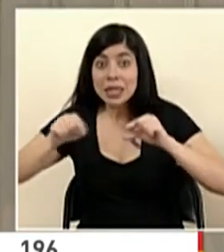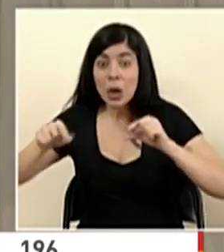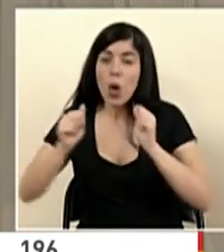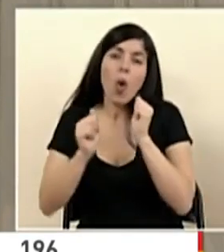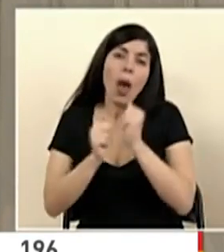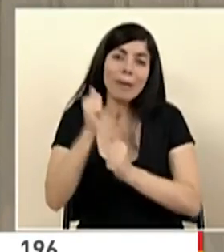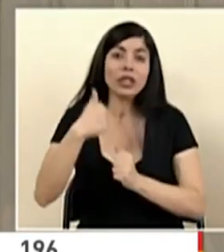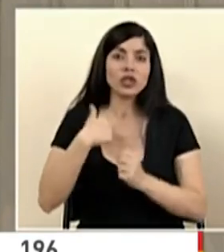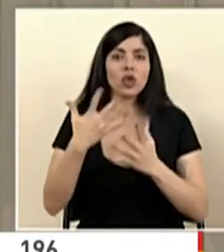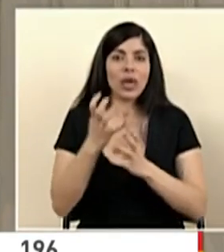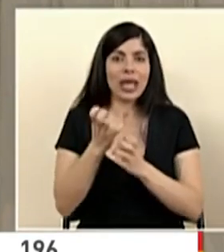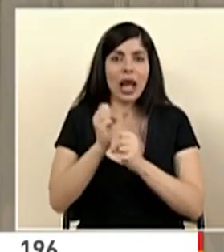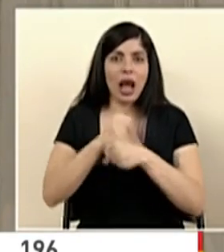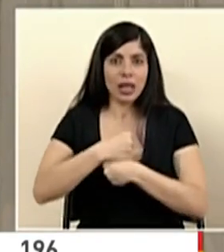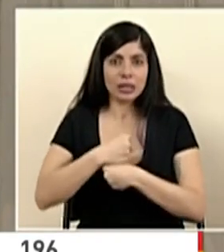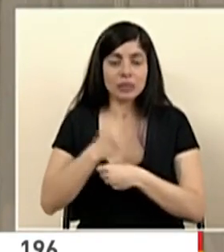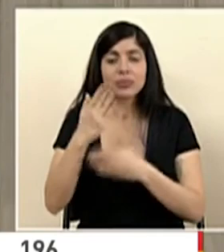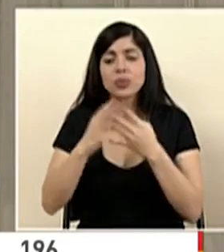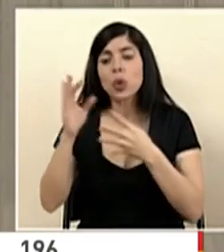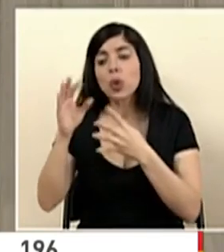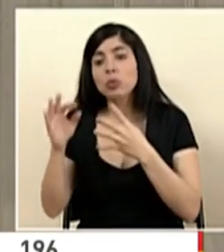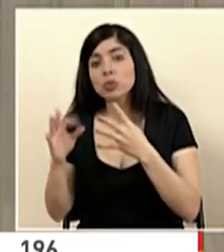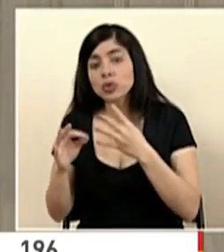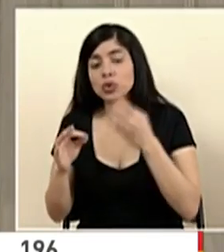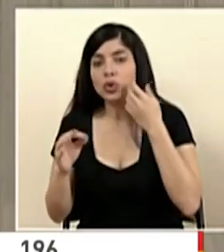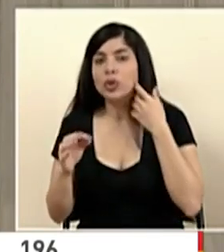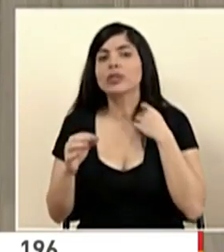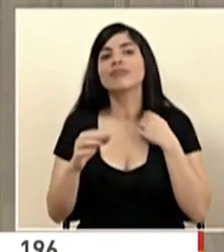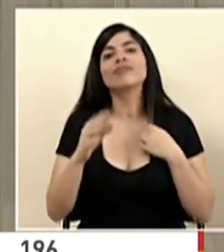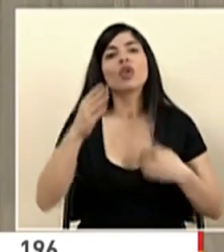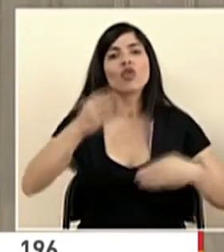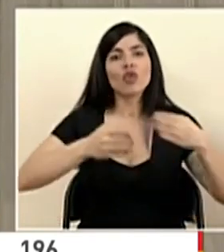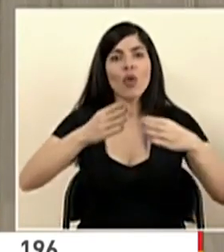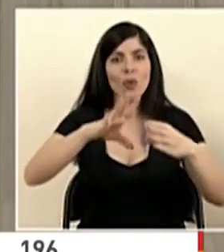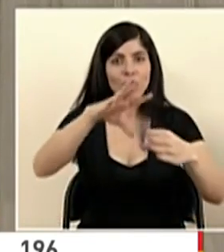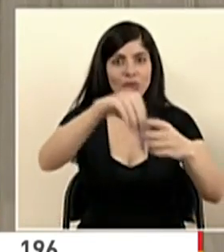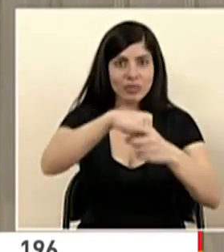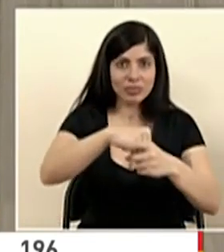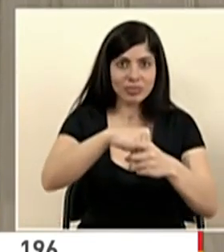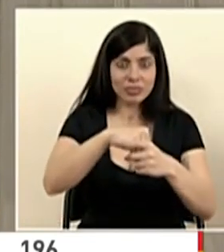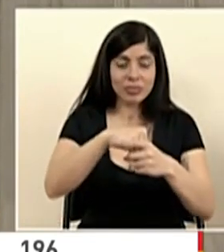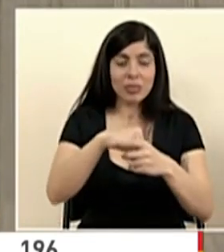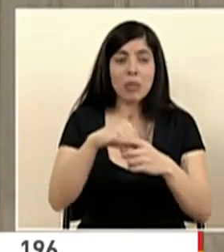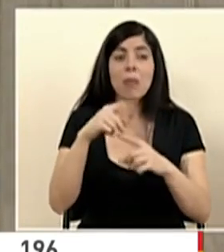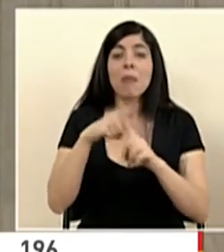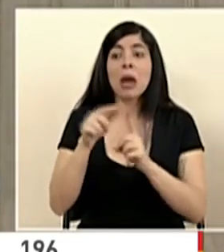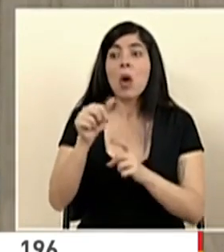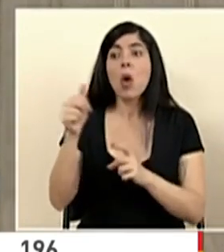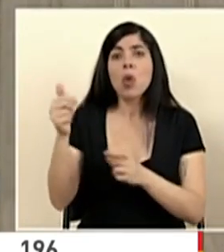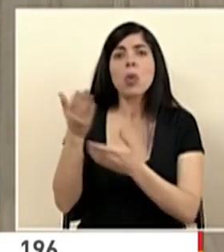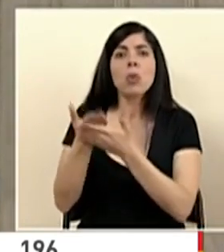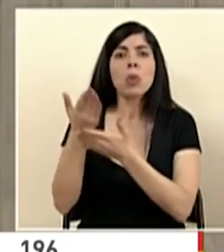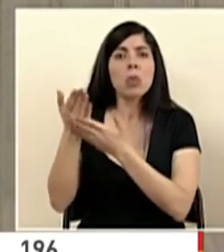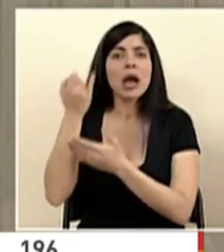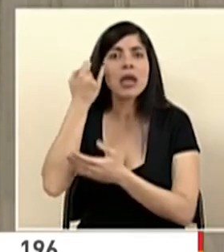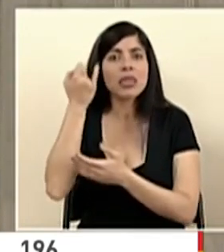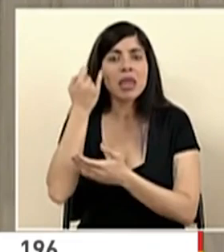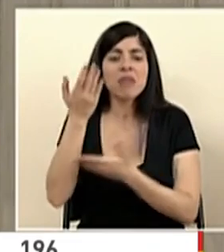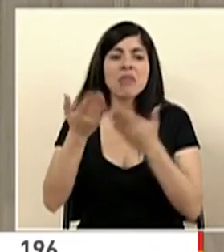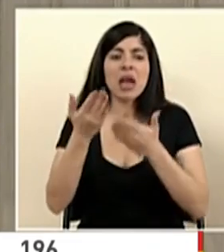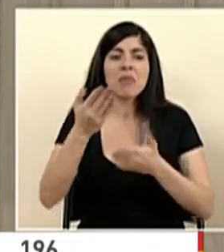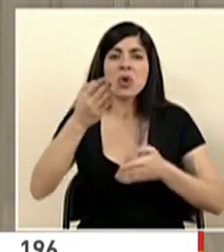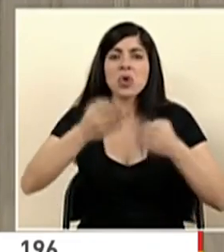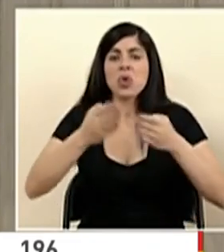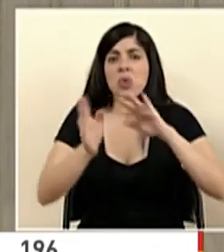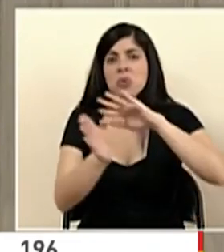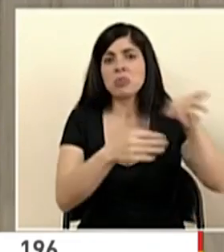ellas. Algunas alternativas son utilizarlas dentro de los robots, aunque se han propuesto algunas otras que podrían prescindir